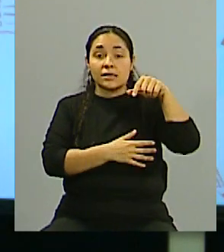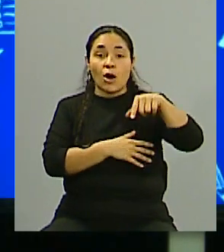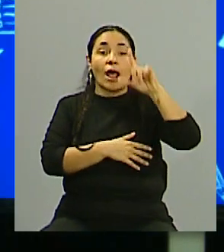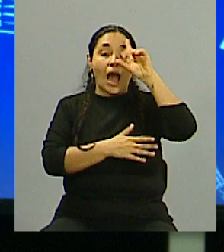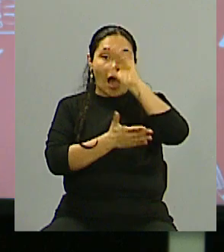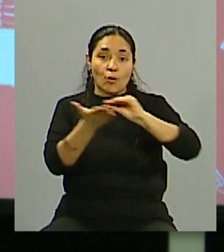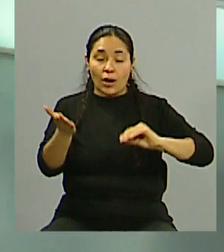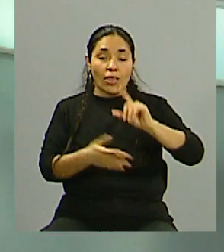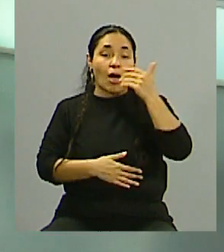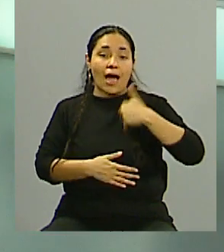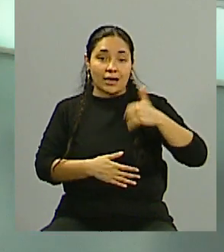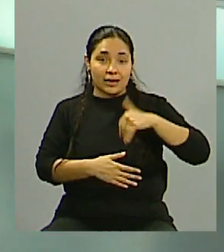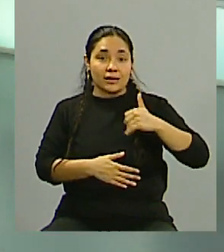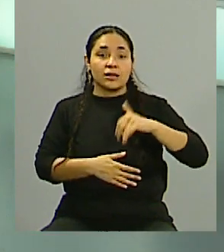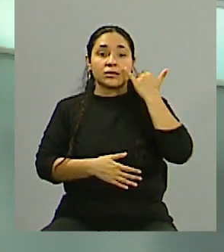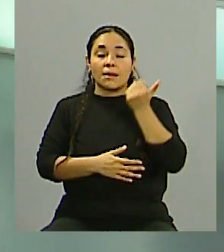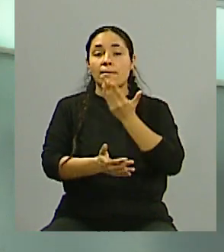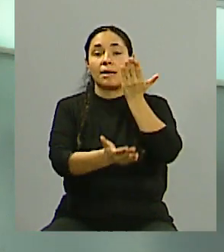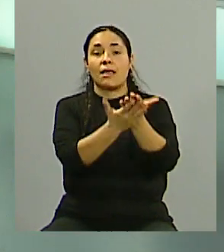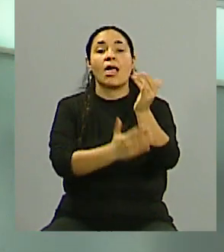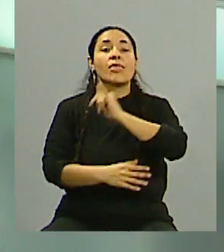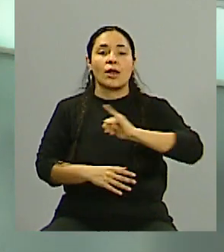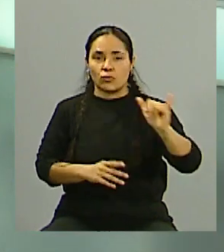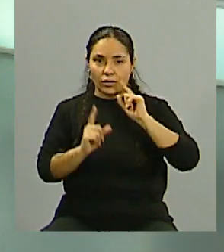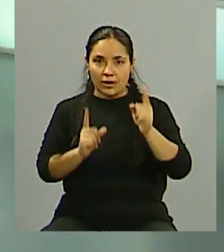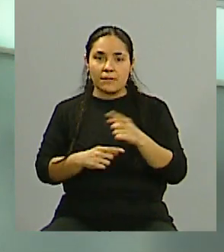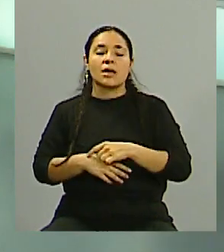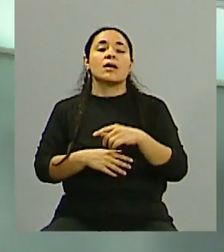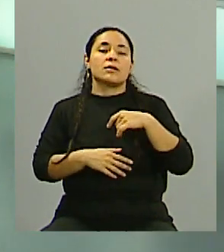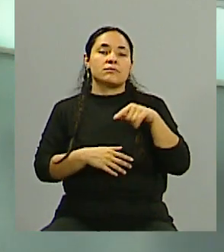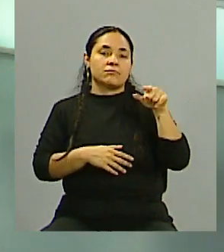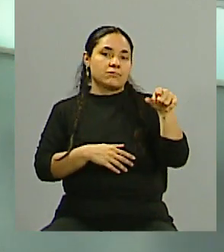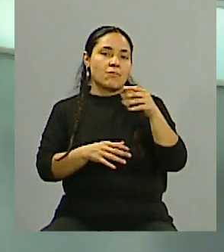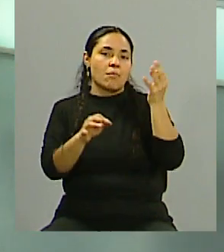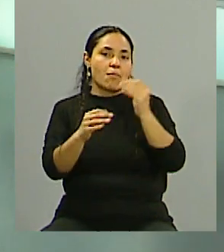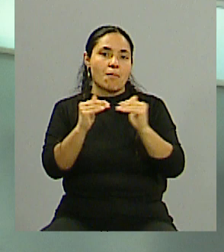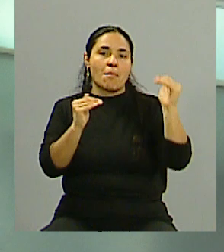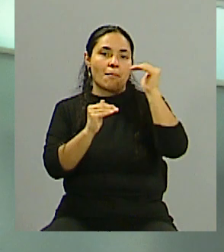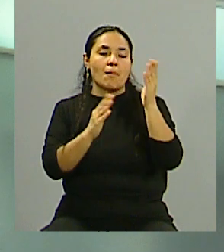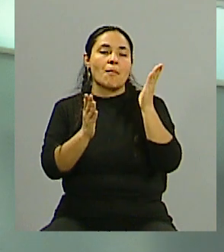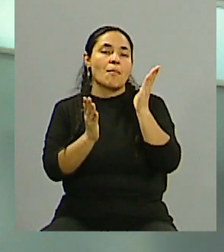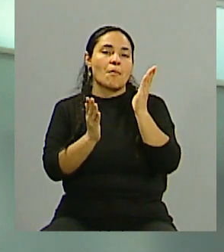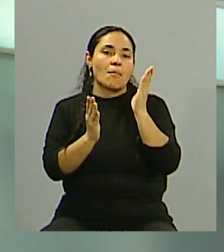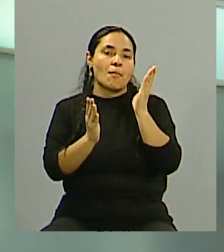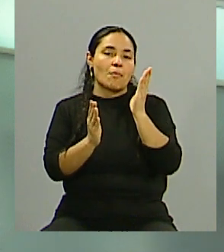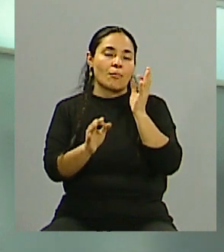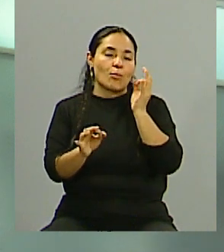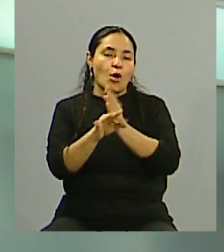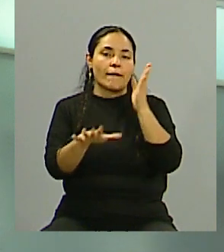abogado argentino hizo la presentación y la denuncia, el doctor Monasterkis, que voy a estar pasado mañana con él en Buenos Aires,